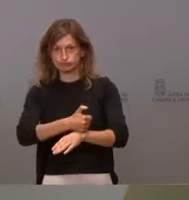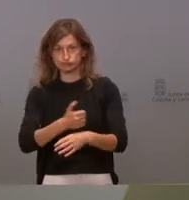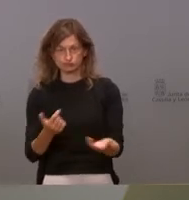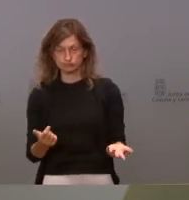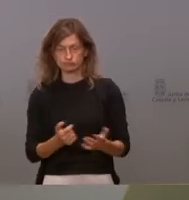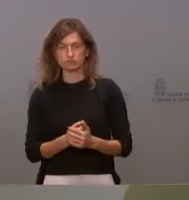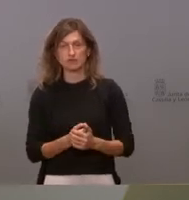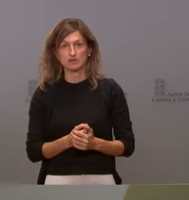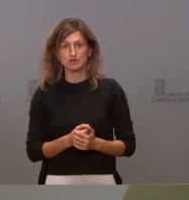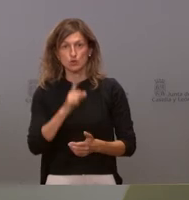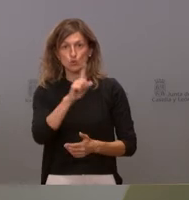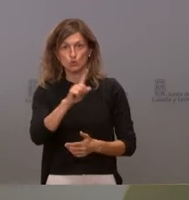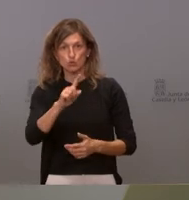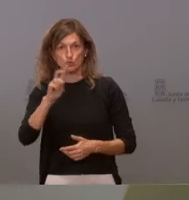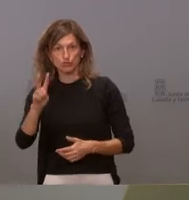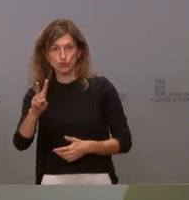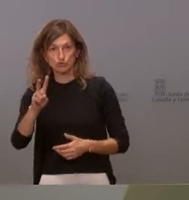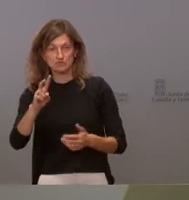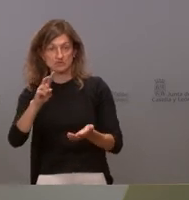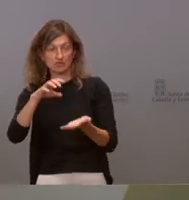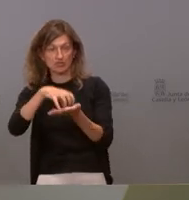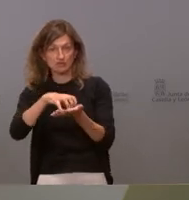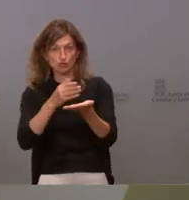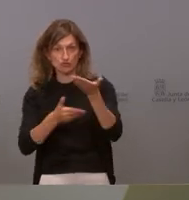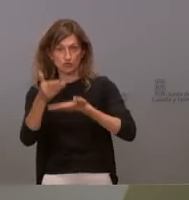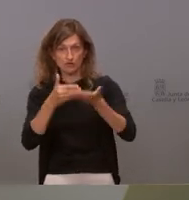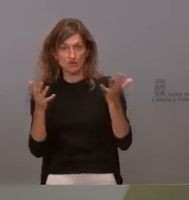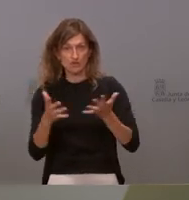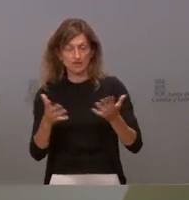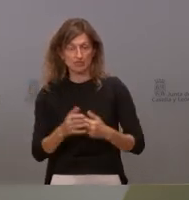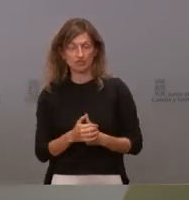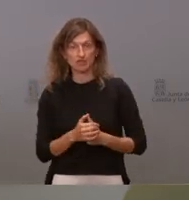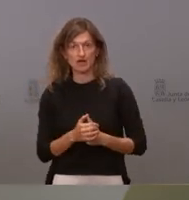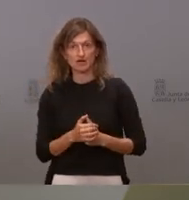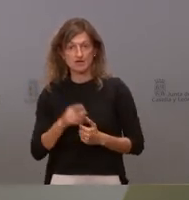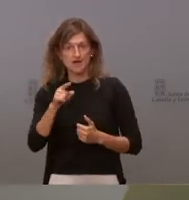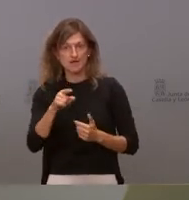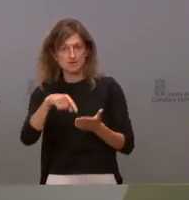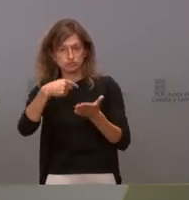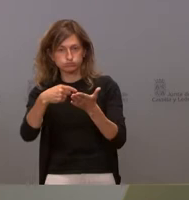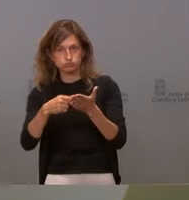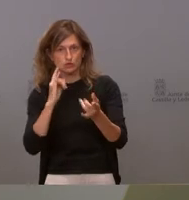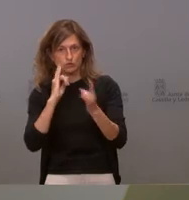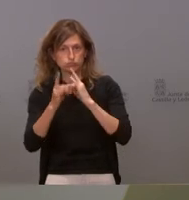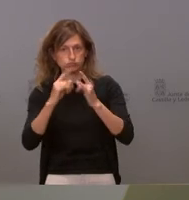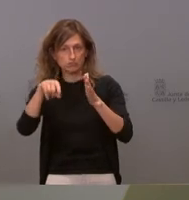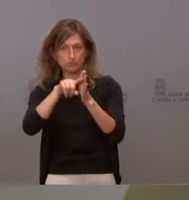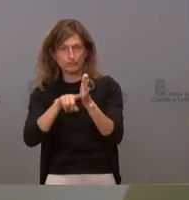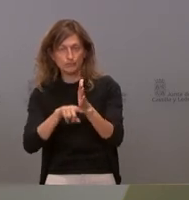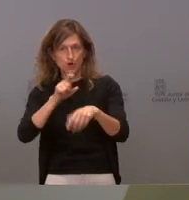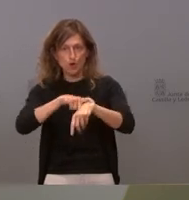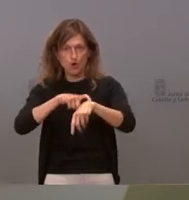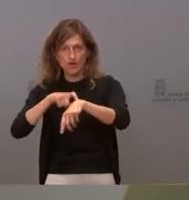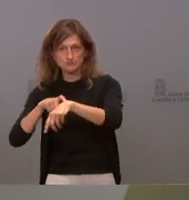el 112 y el centro de coordinación de emergencias tienen un sistema securizado donde se registran todas las llamadas su contenido sus horas